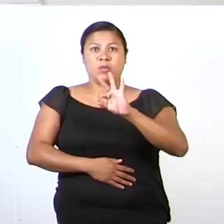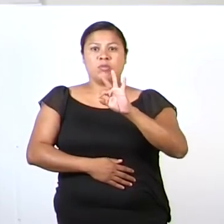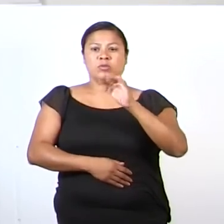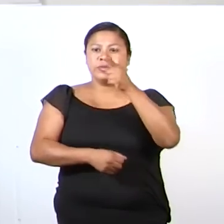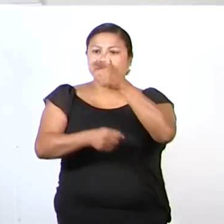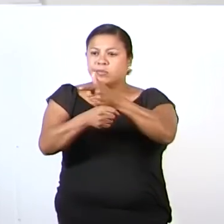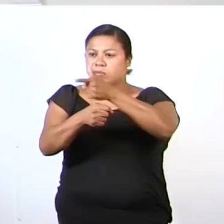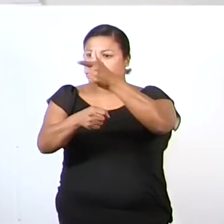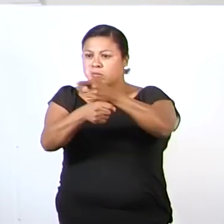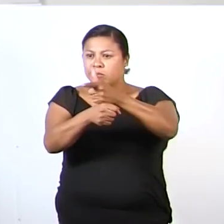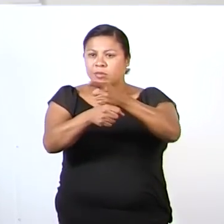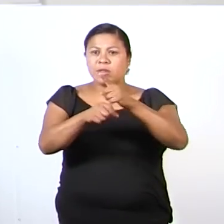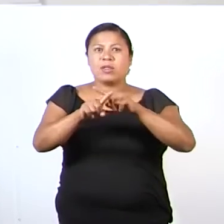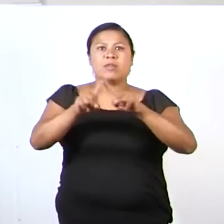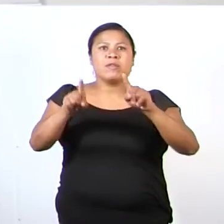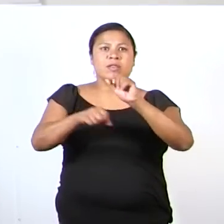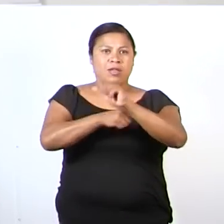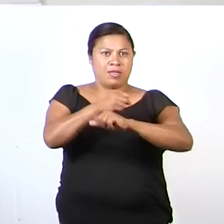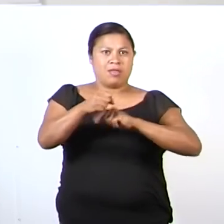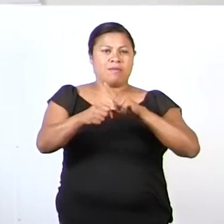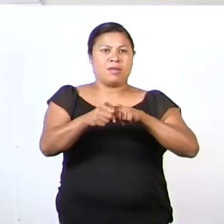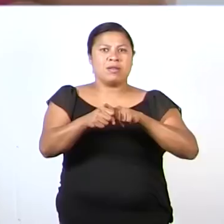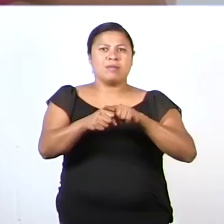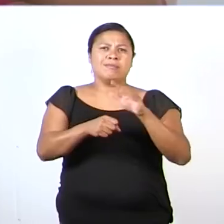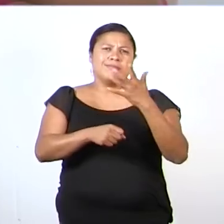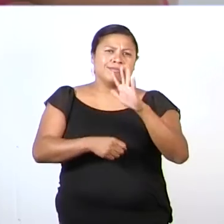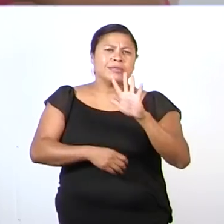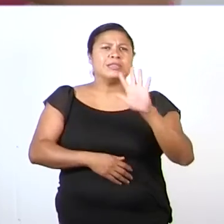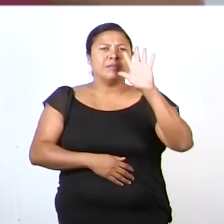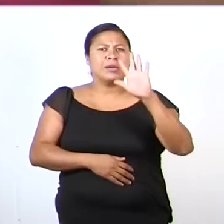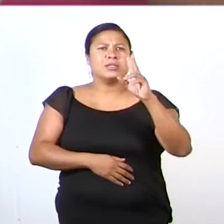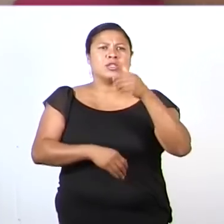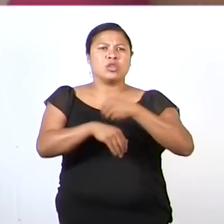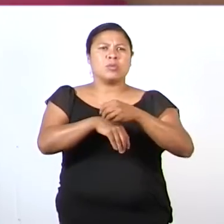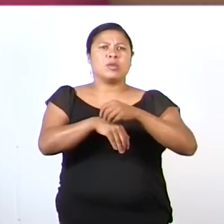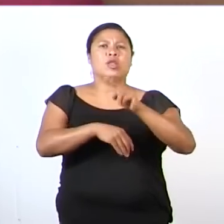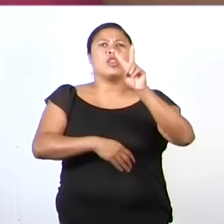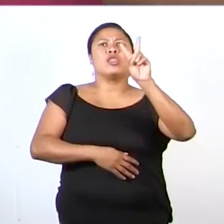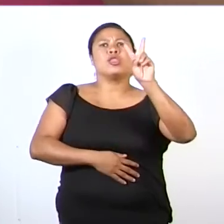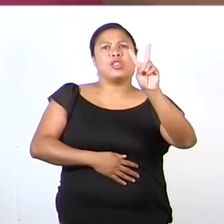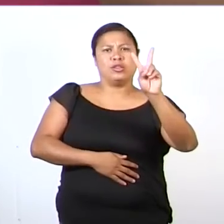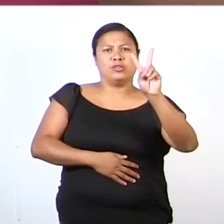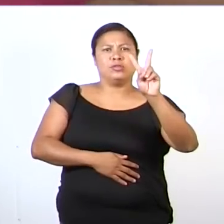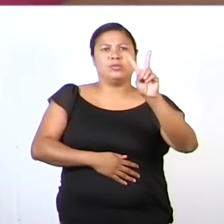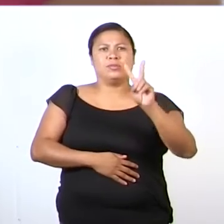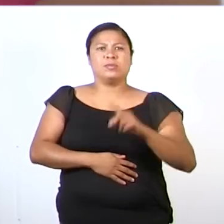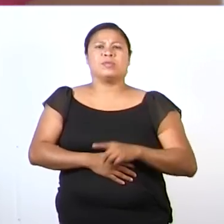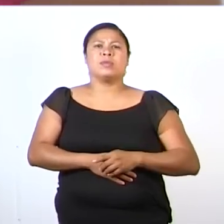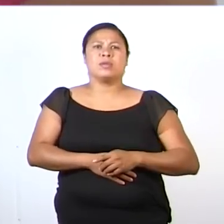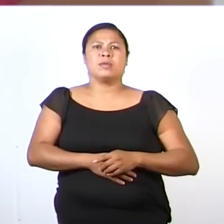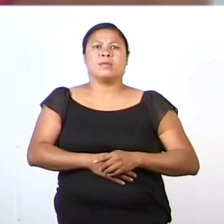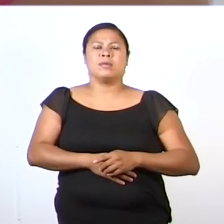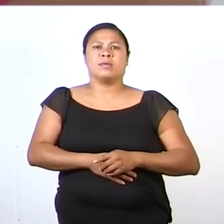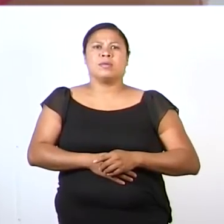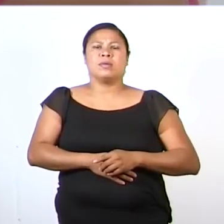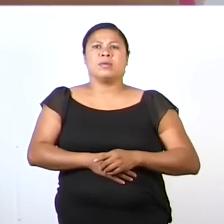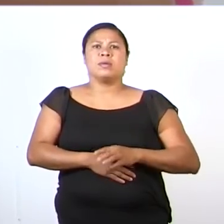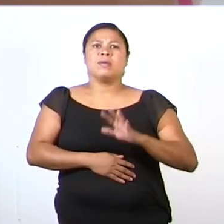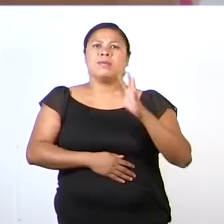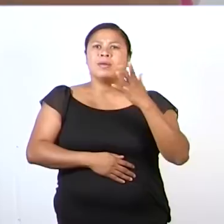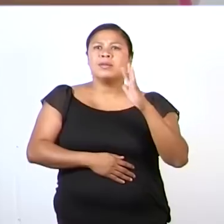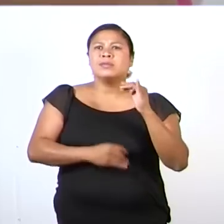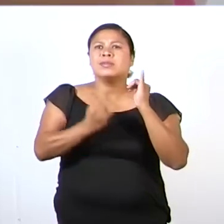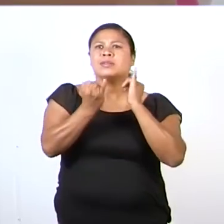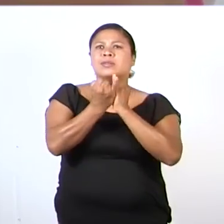en el siguiente animal, que también es muy parecido al número dos, pero que no tiene relación alguna en la